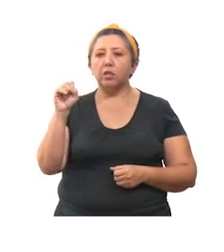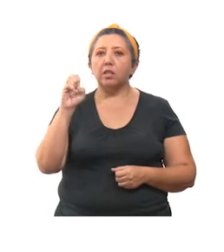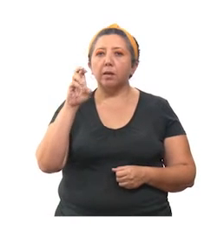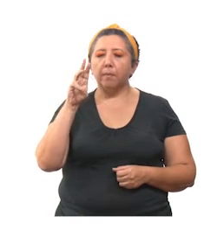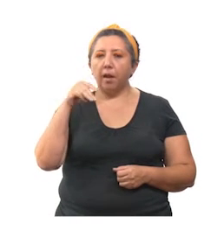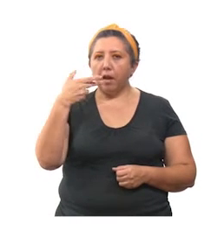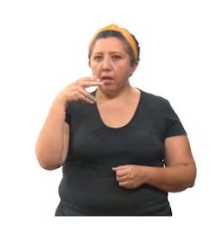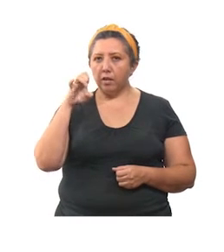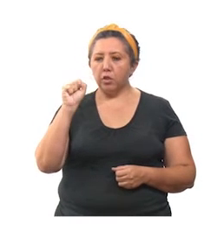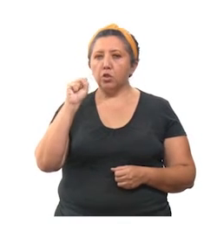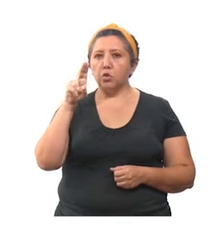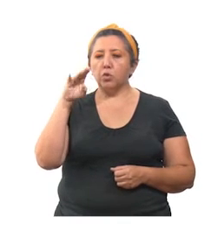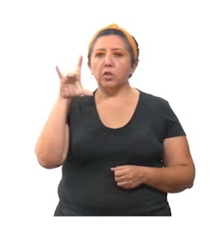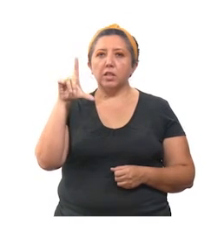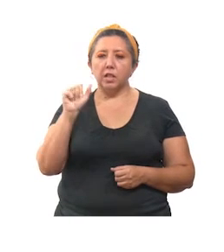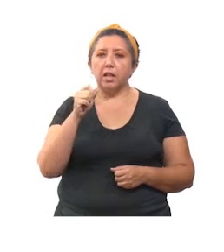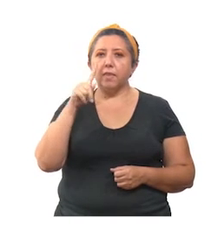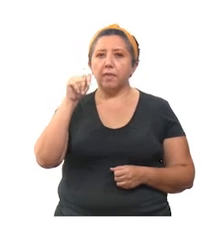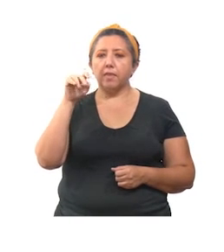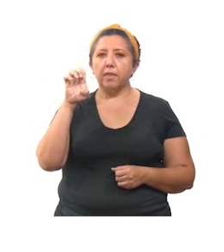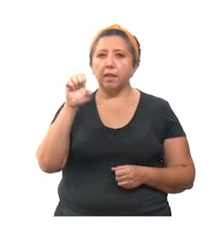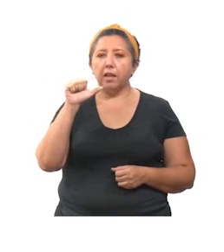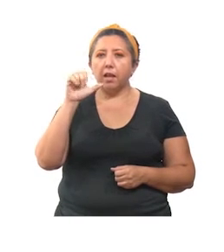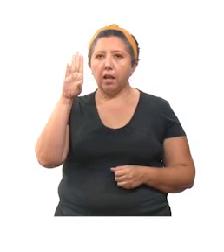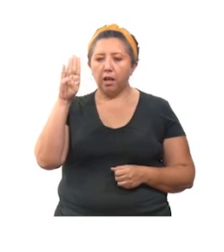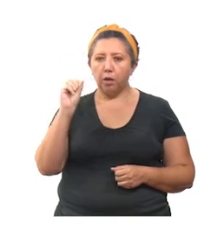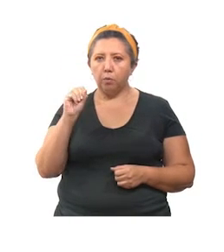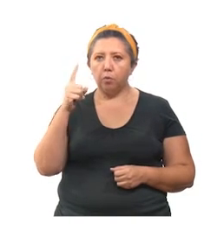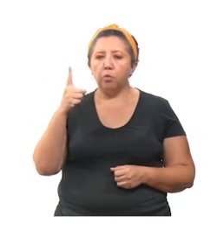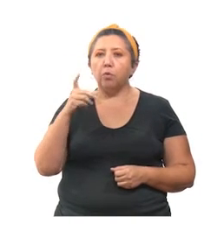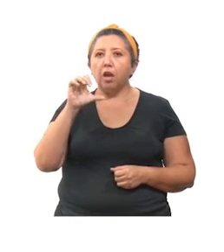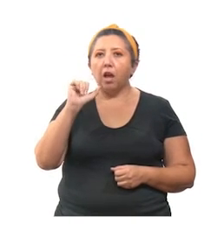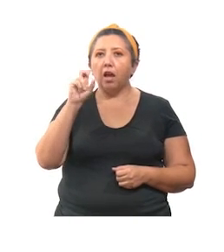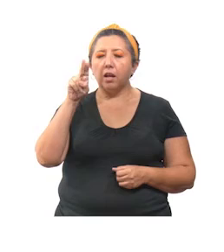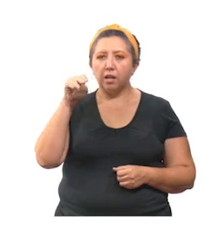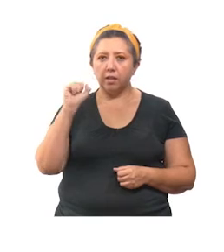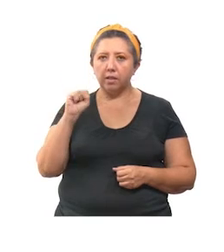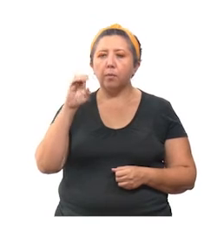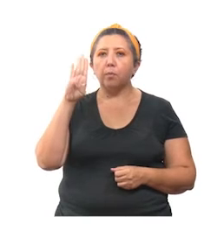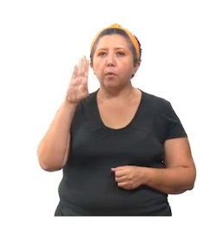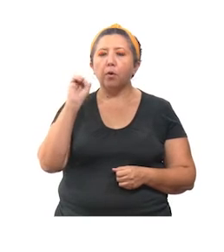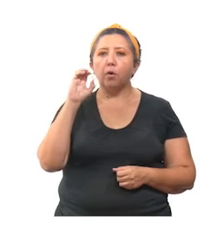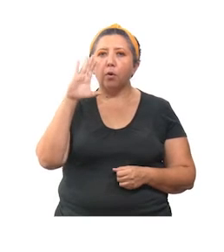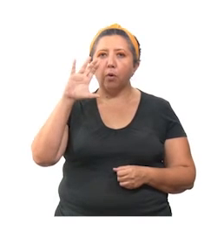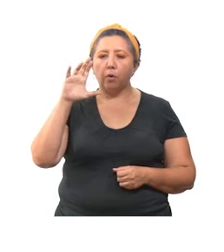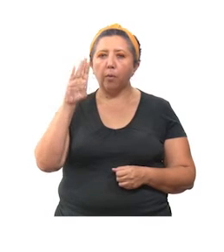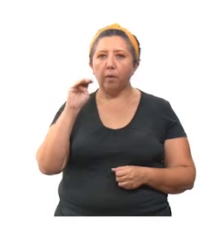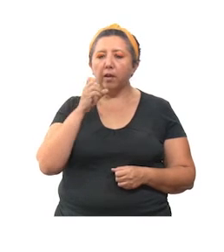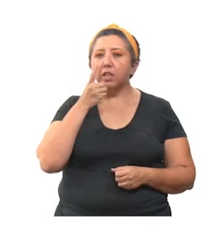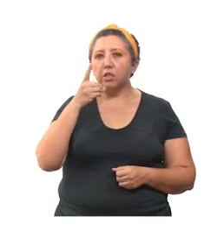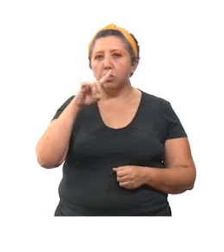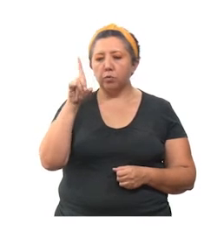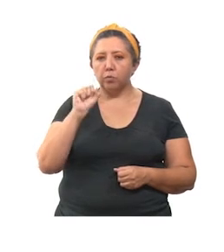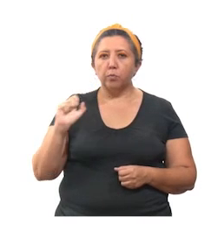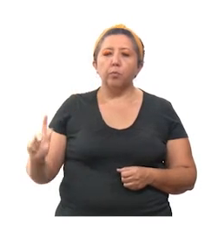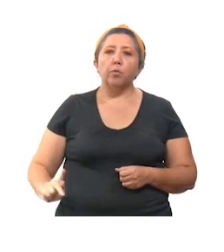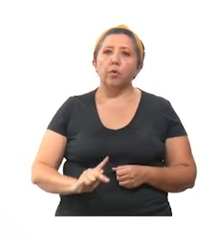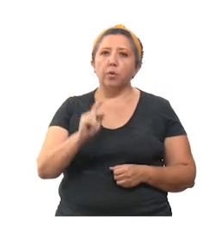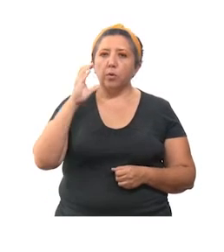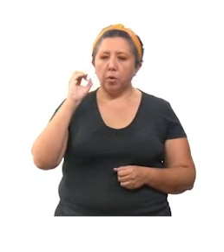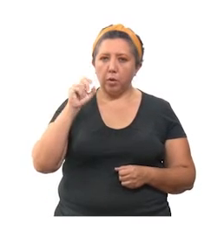Samajil, Suquilá, Teabo, 2 foráneos y 1 en Acanqué, Bocobá, Chemash, Chukchulú, Pueblo,